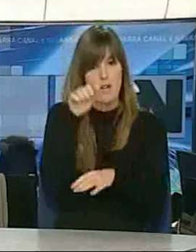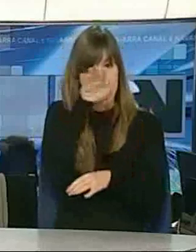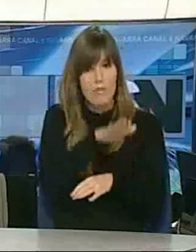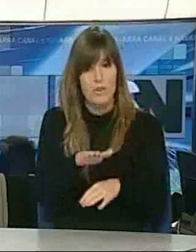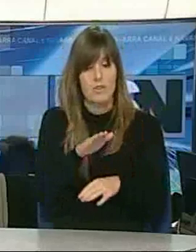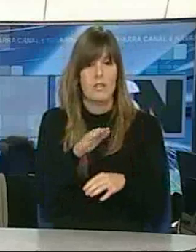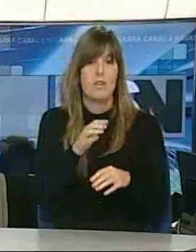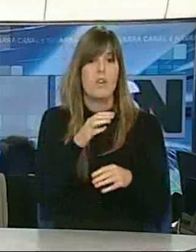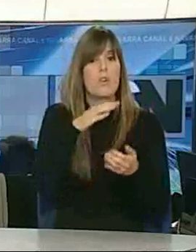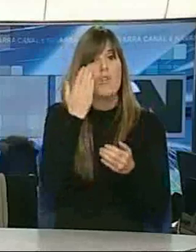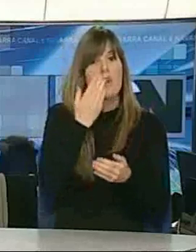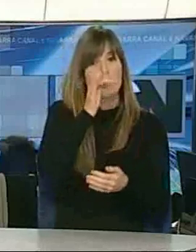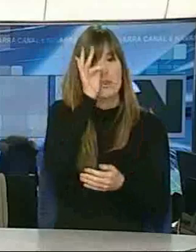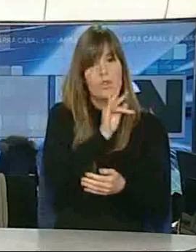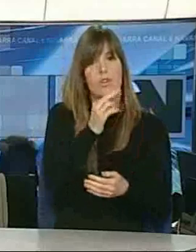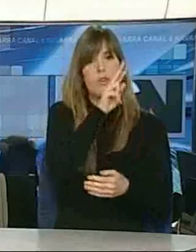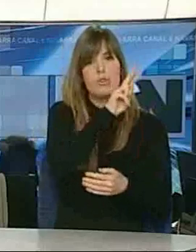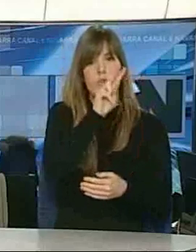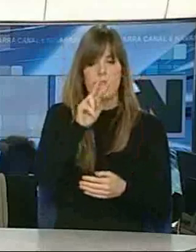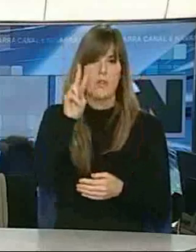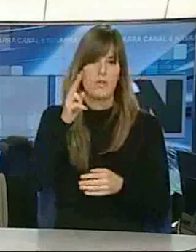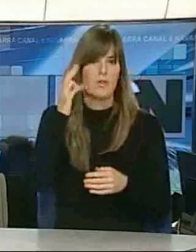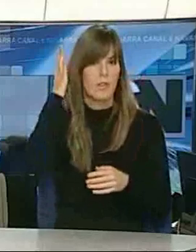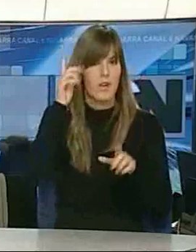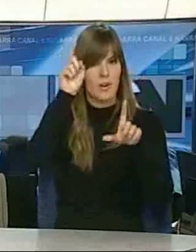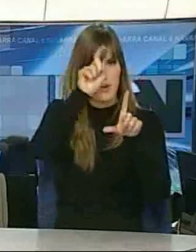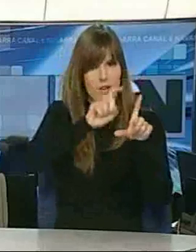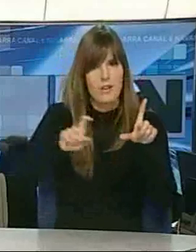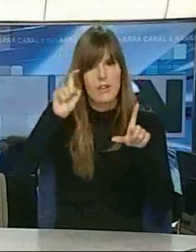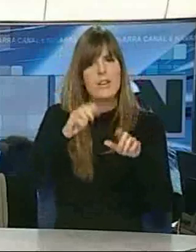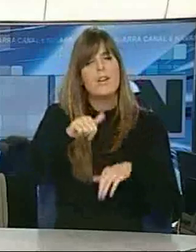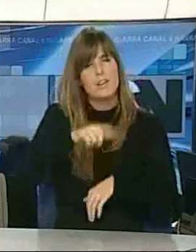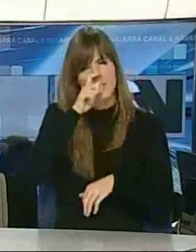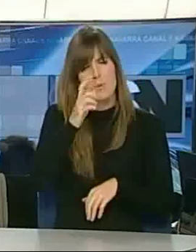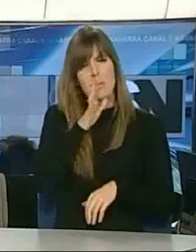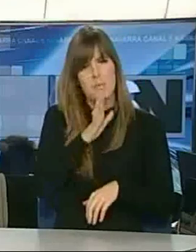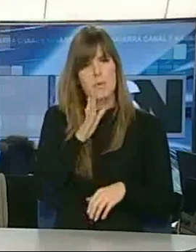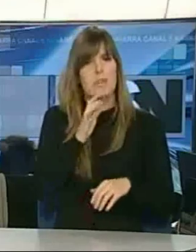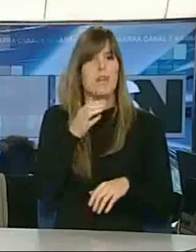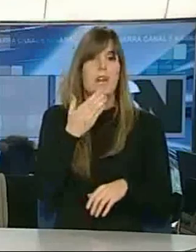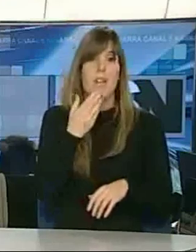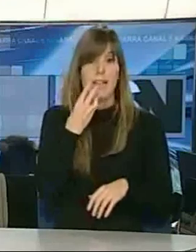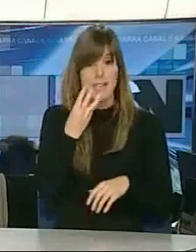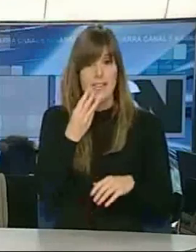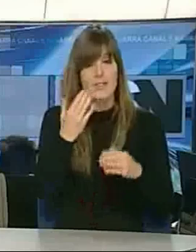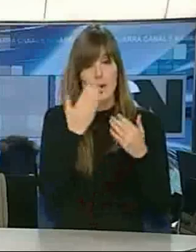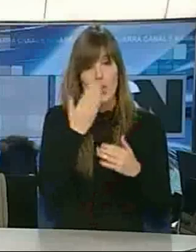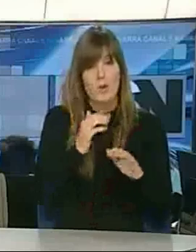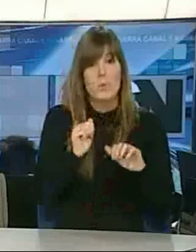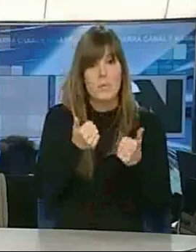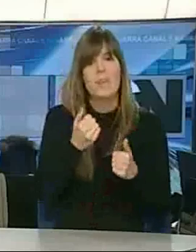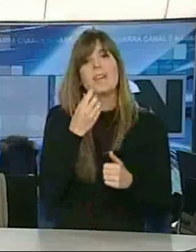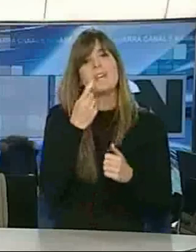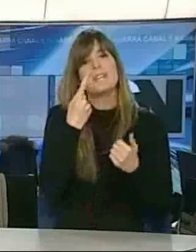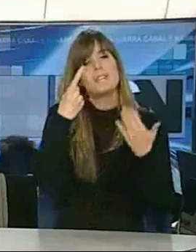en 222 centros de la comunidad foral. Este año se espera, además, que ingresen en el sistema educativo unos 6.800